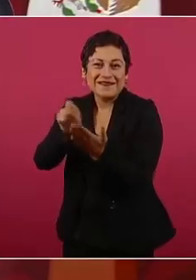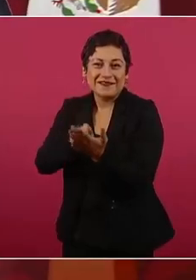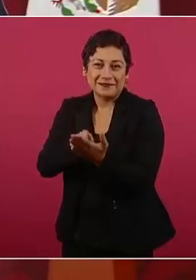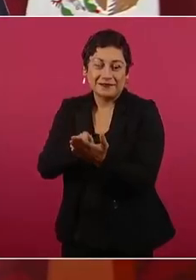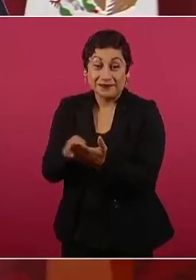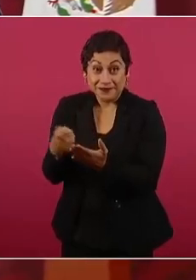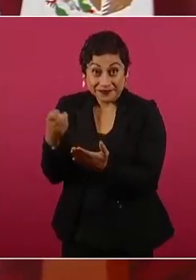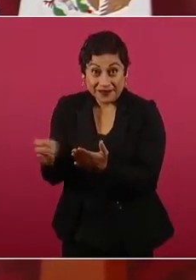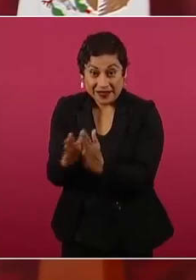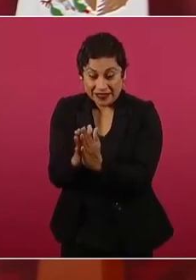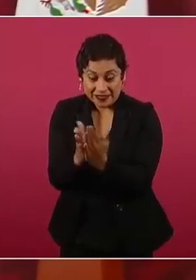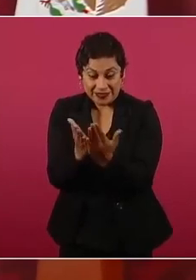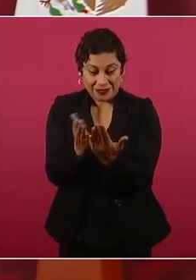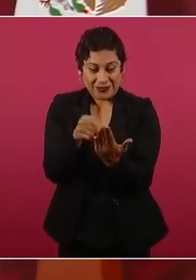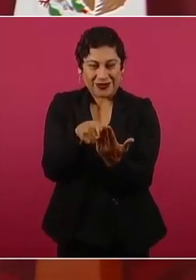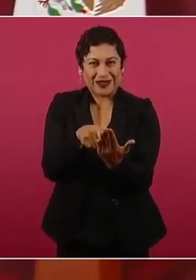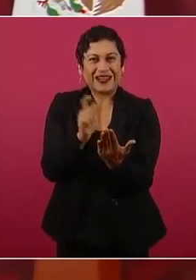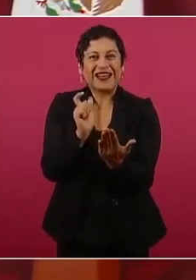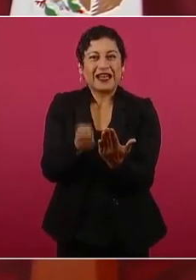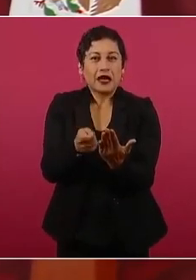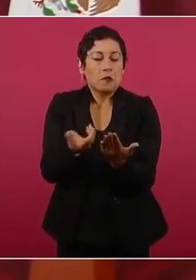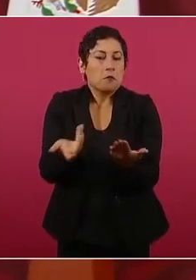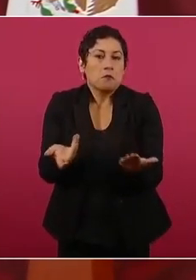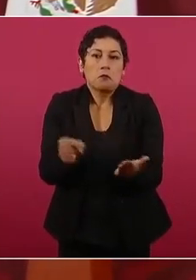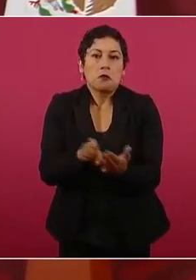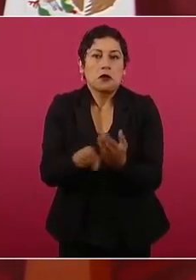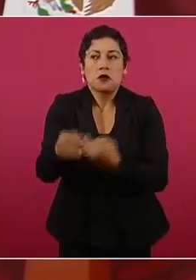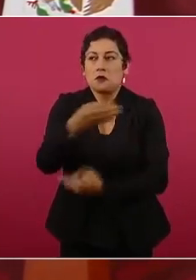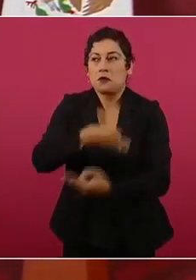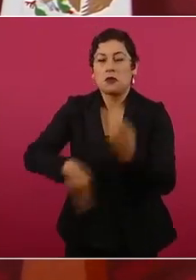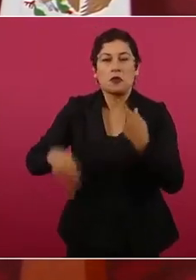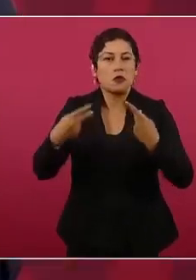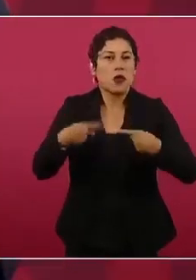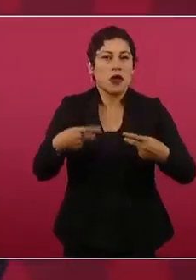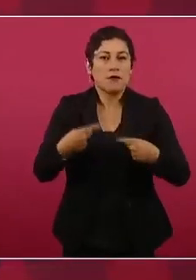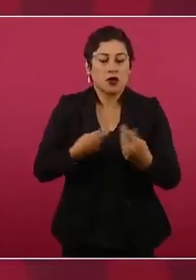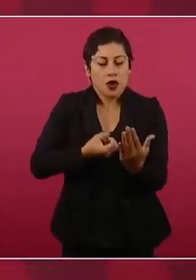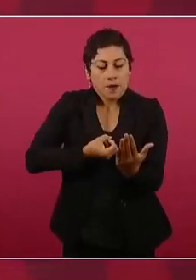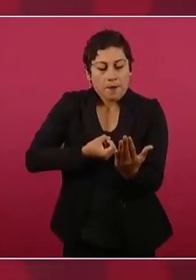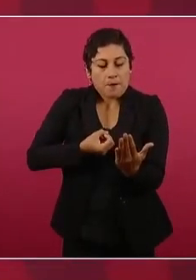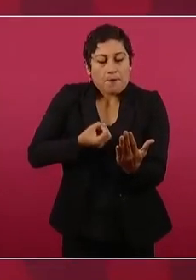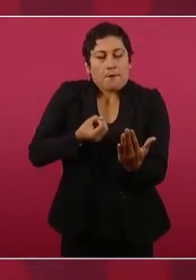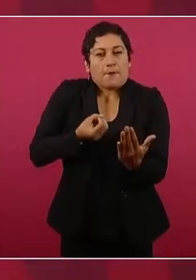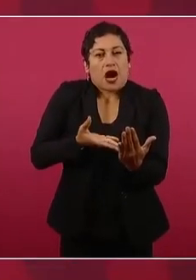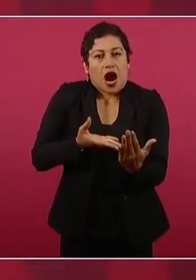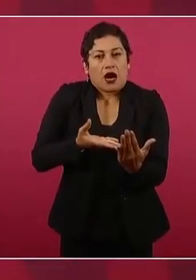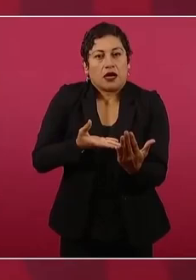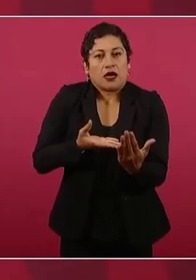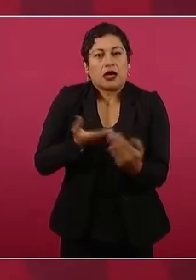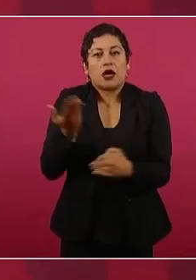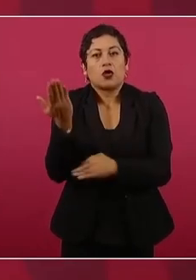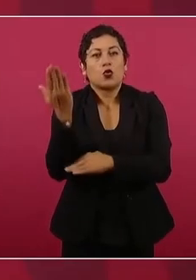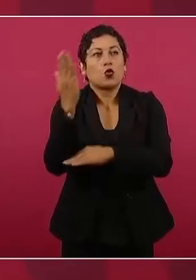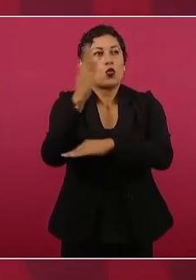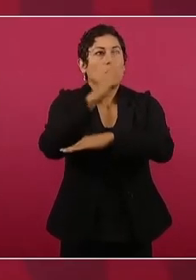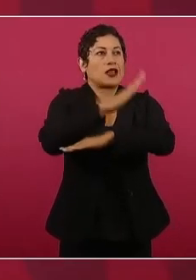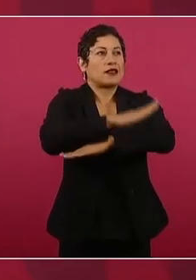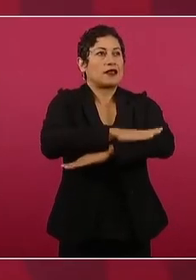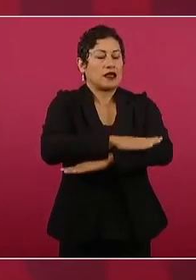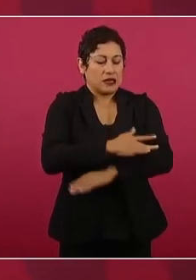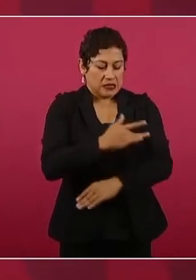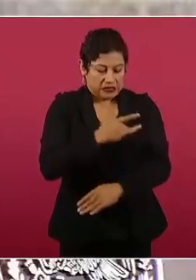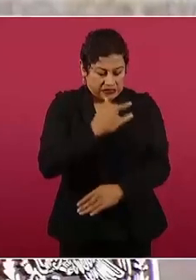siente todos los días y eso es muy importante, son como confesiones